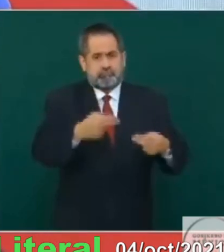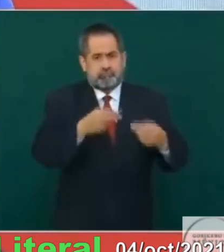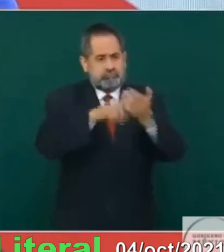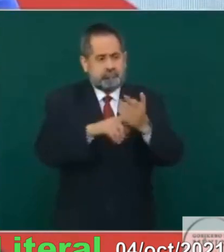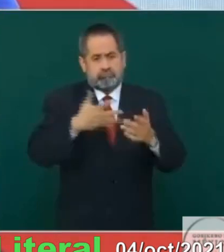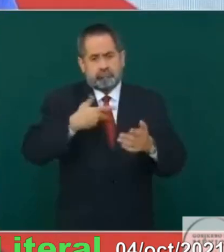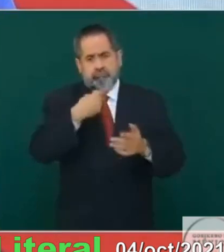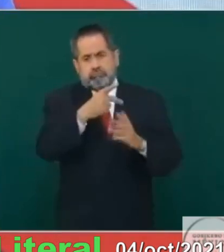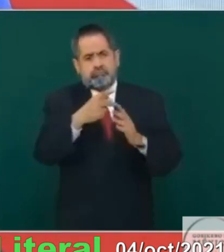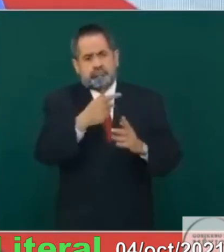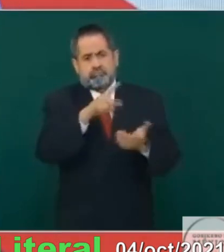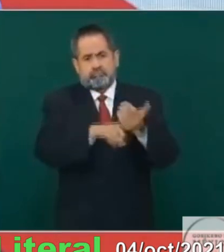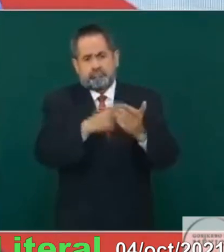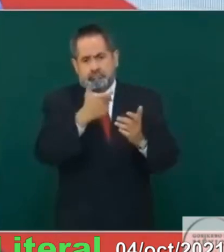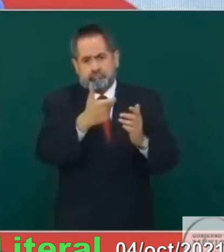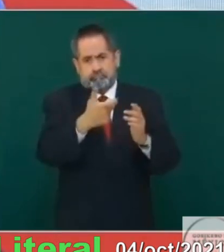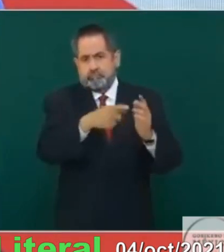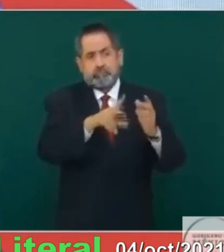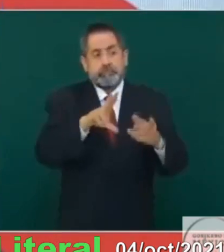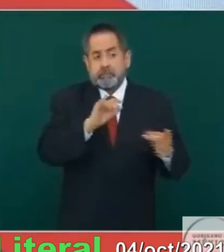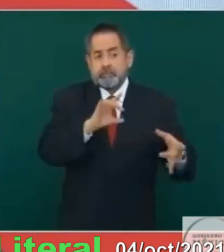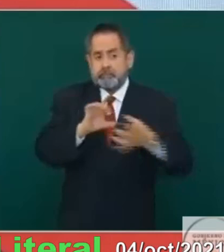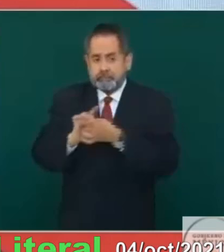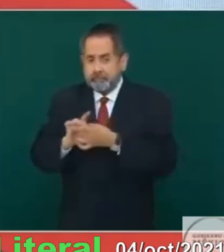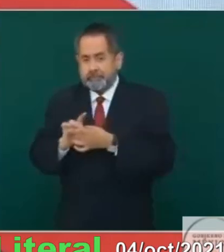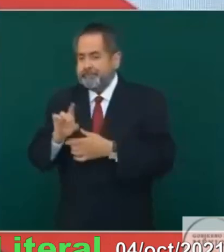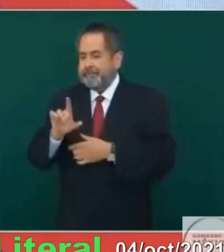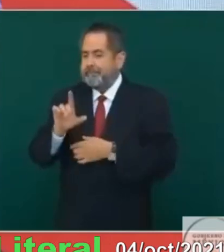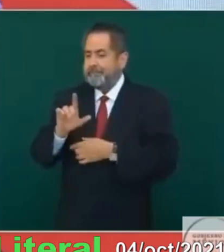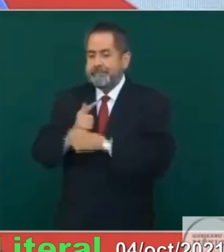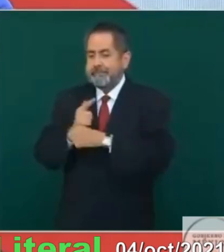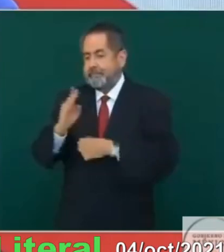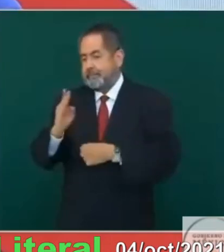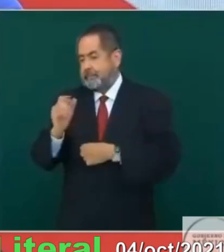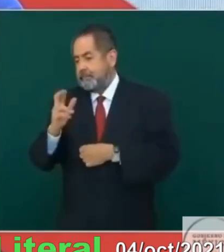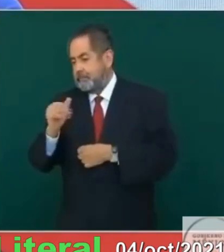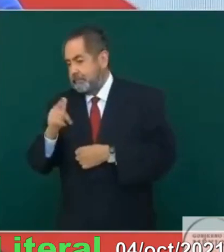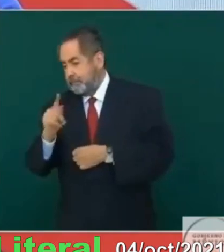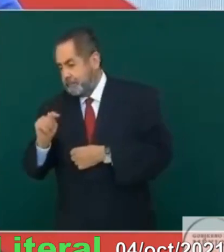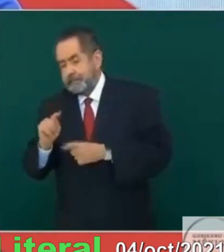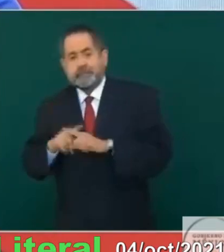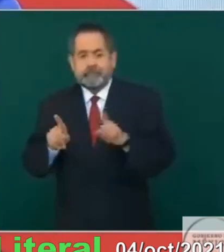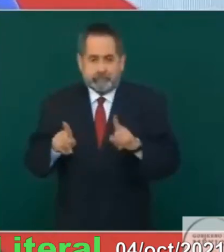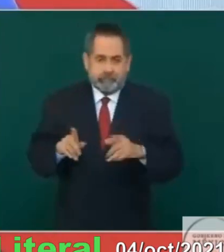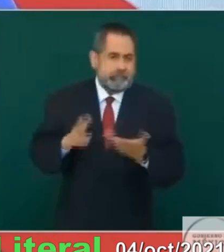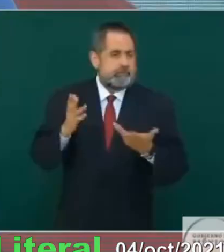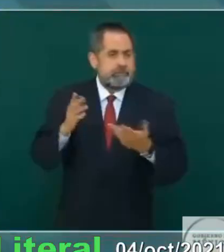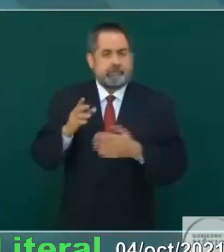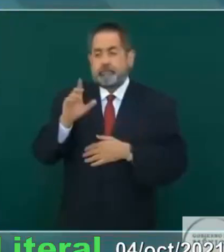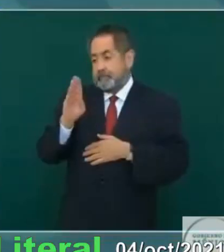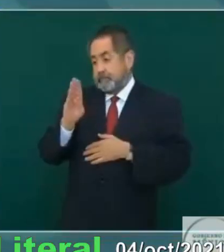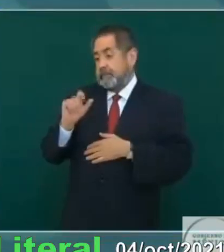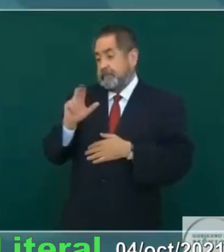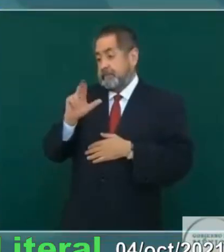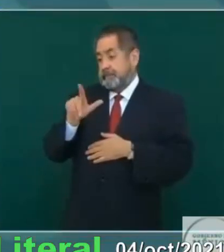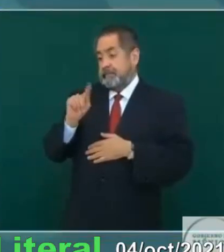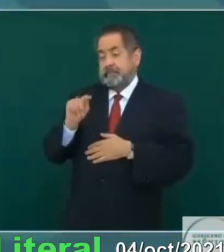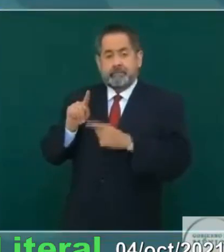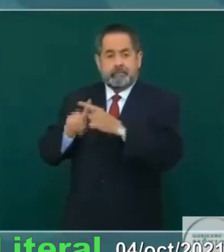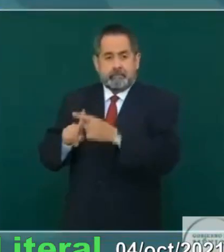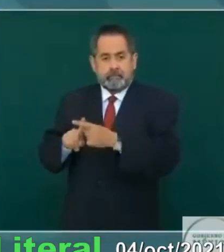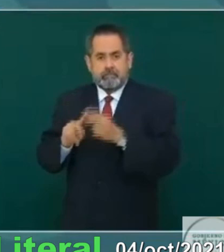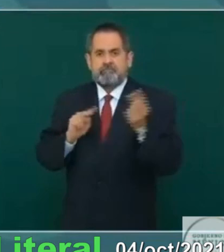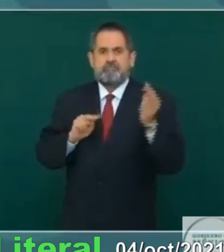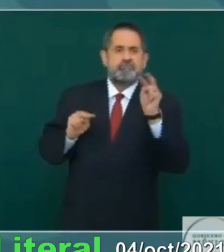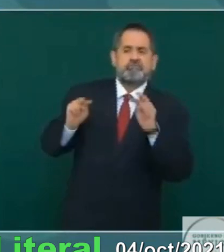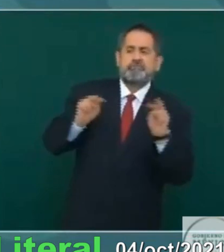tiene sus recursos y no es el licenciado Bartle. Aunque al licenciado Bartle no lo